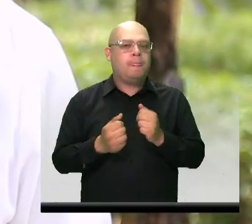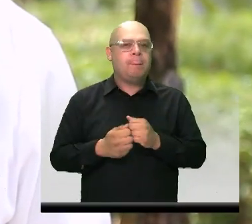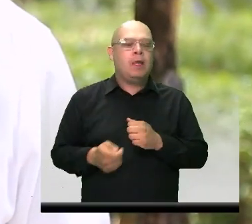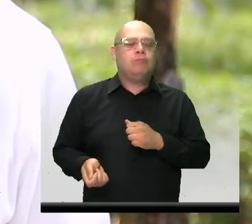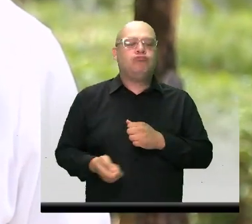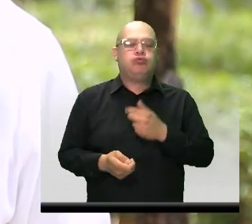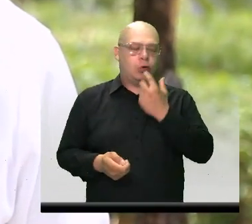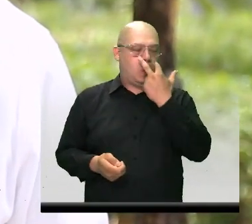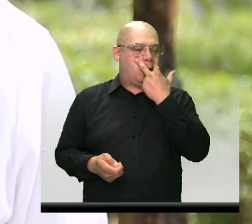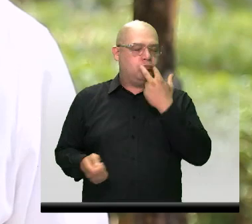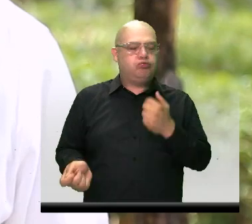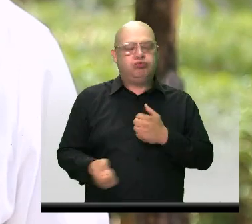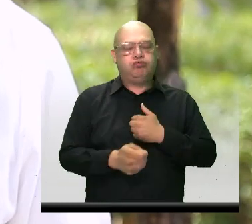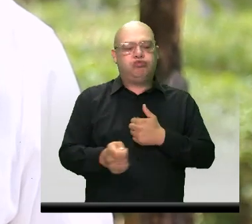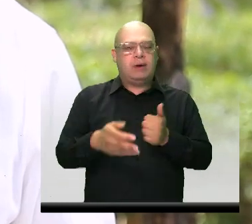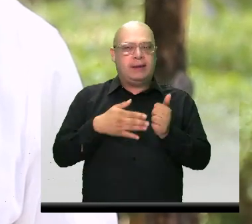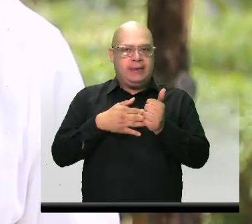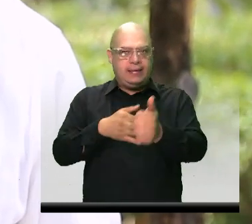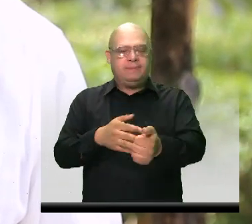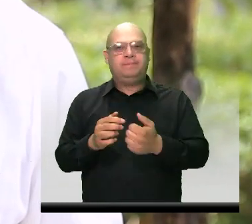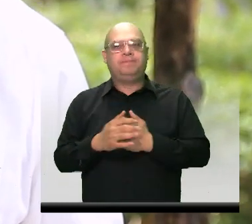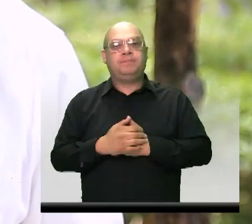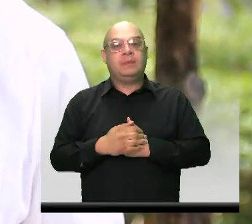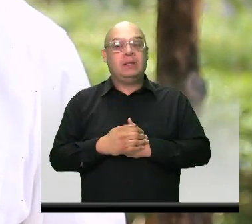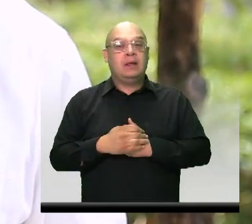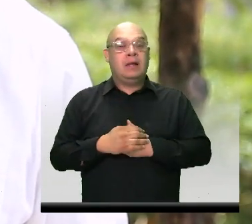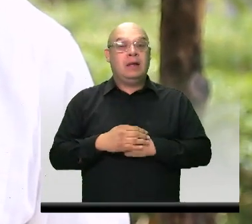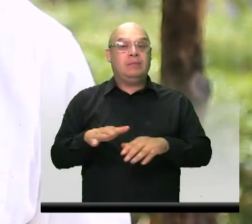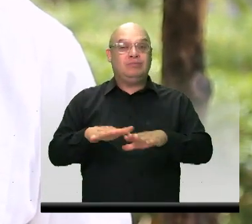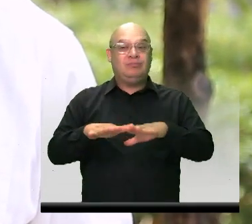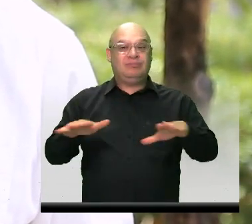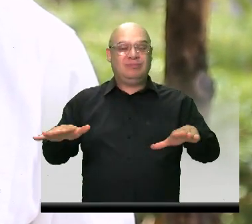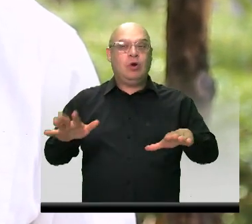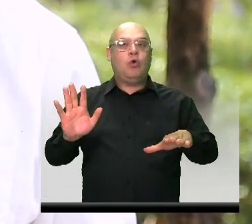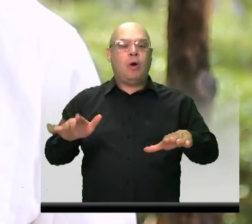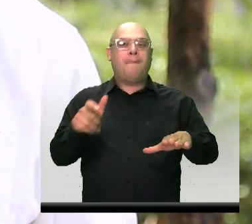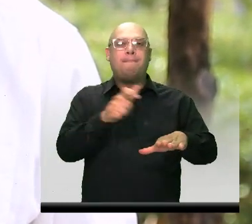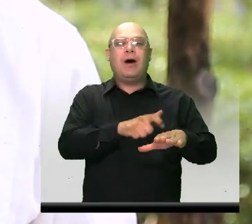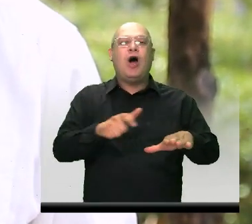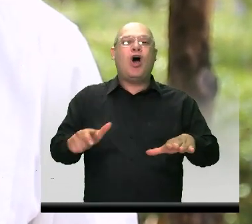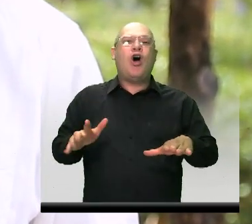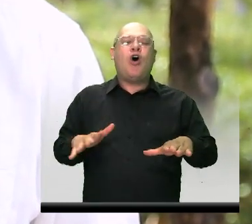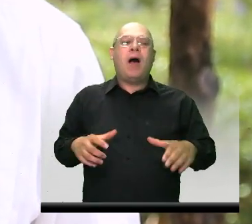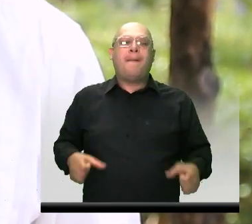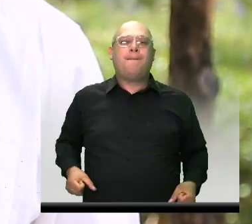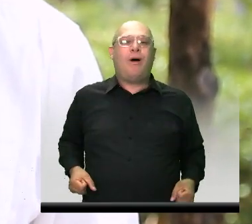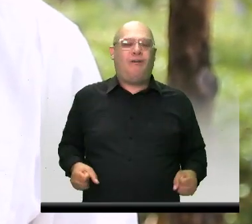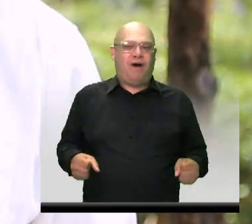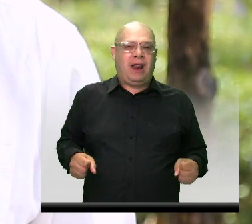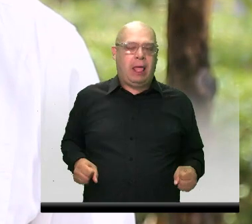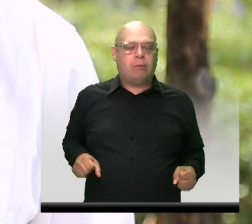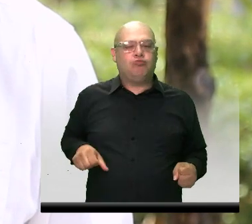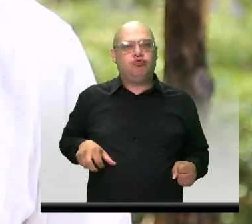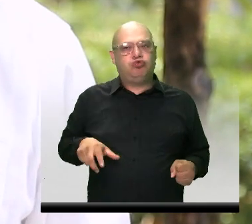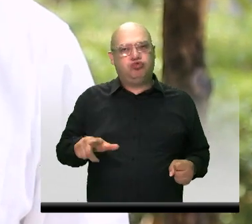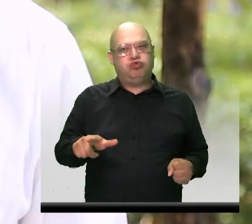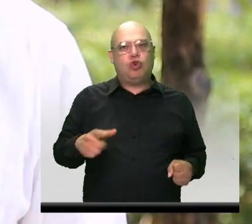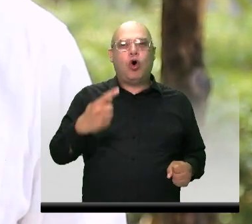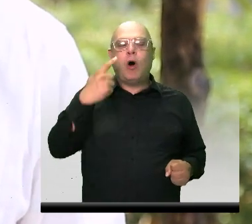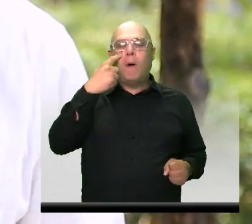guía. Y los rebajes que permiten una movilización para las personas con movilidad reducida y limitación visual.